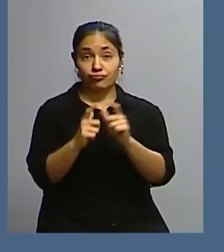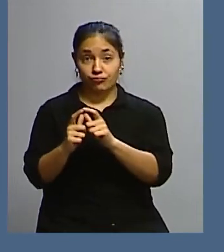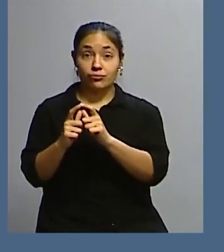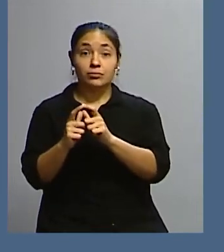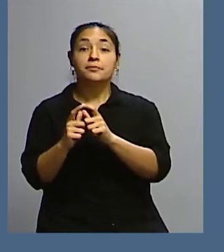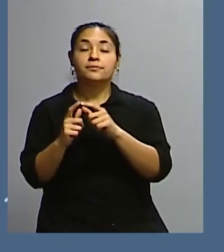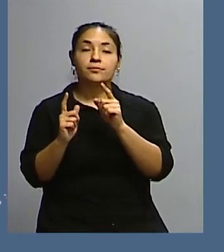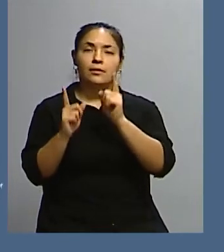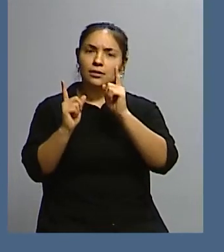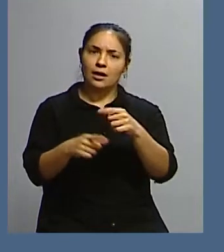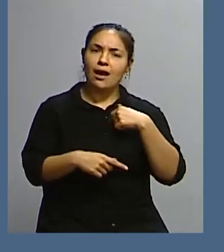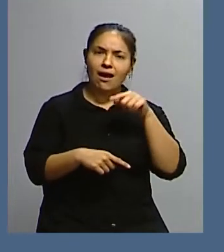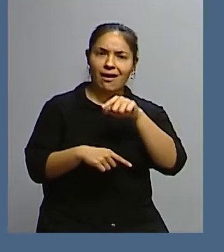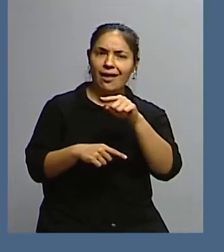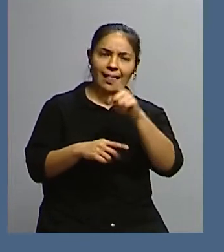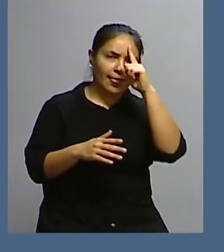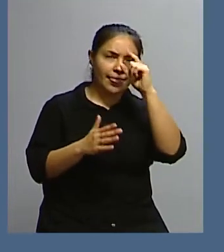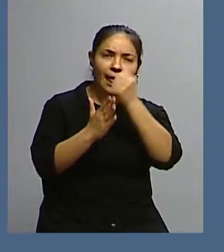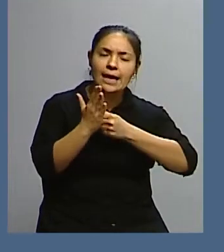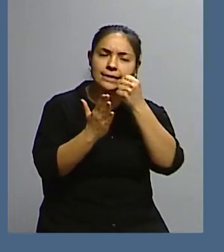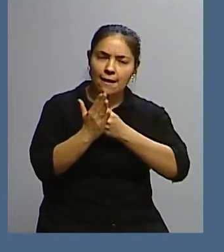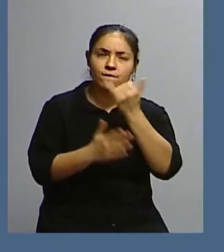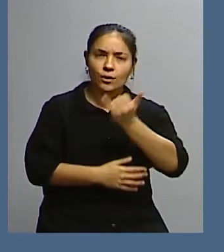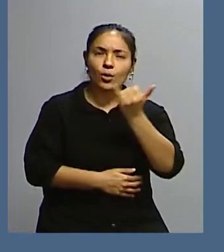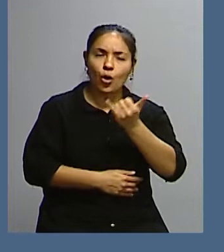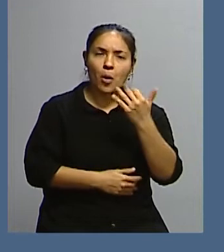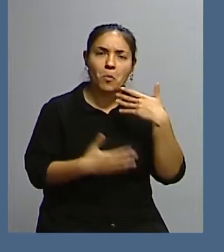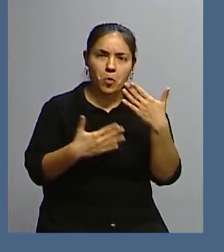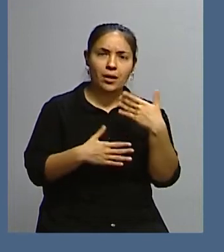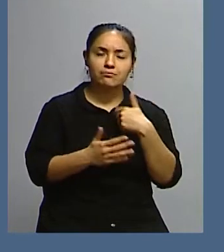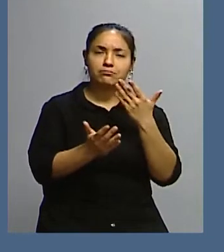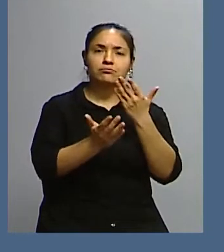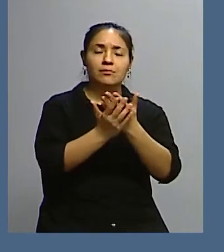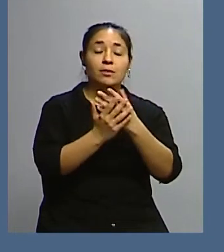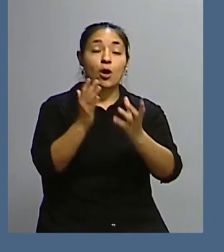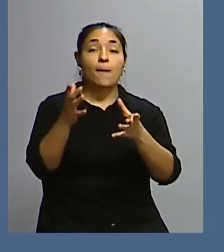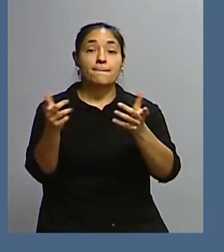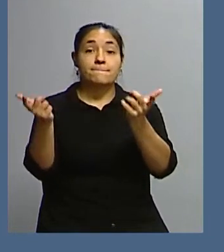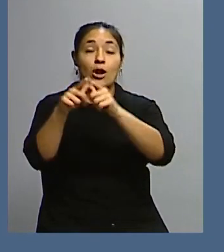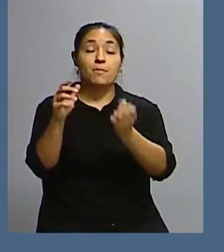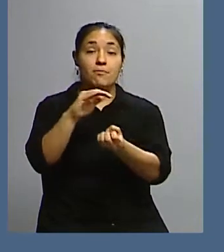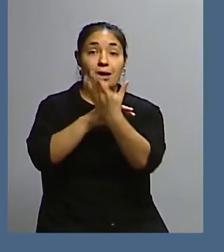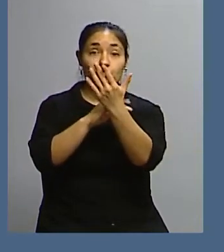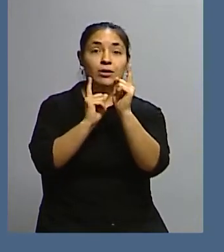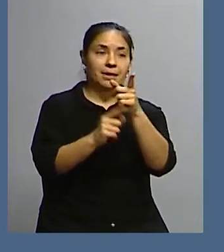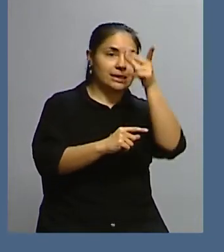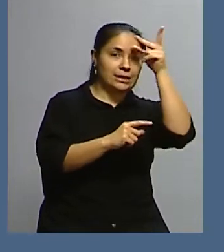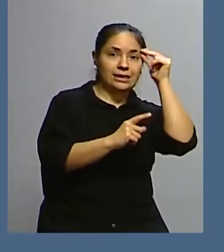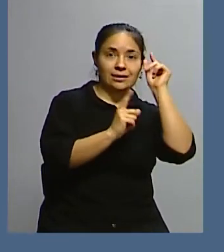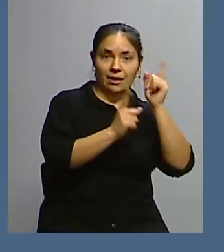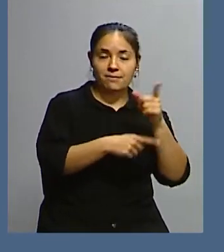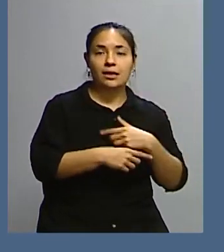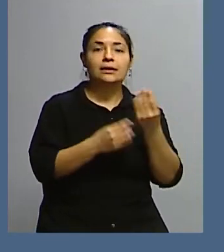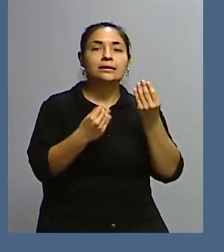diría hay un desafío que se puede plantear tanto para los miembros del Mercosur como para Chile, y que tiene que ver con la